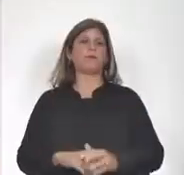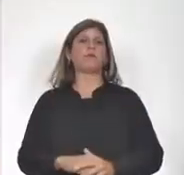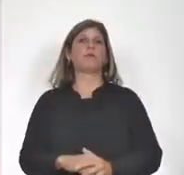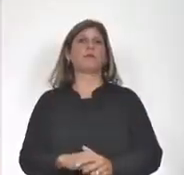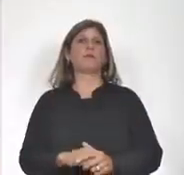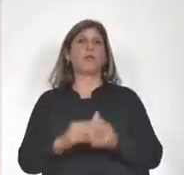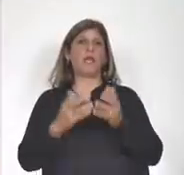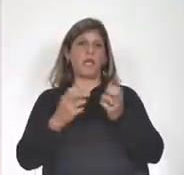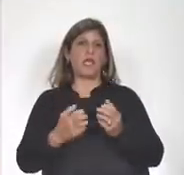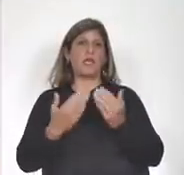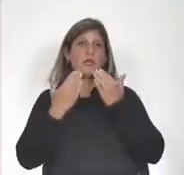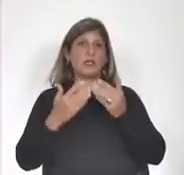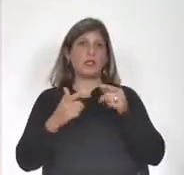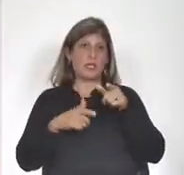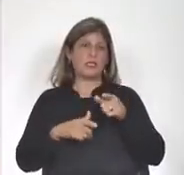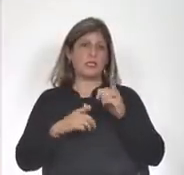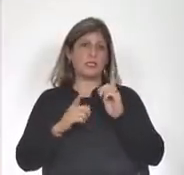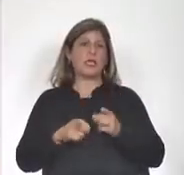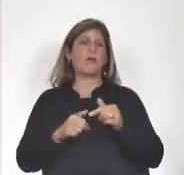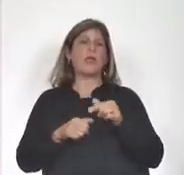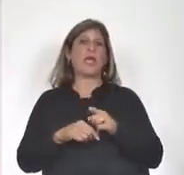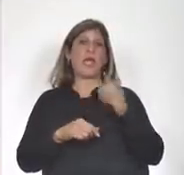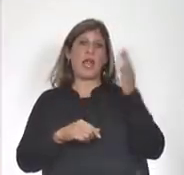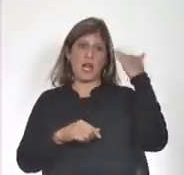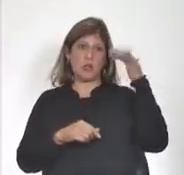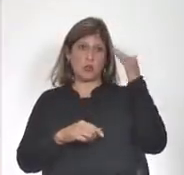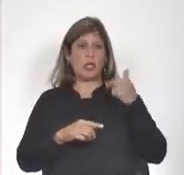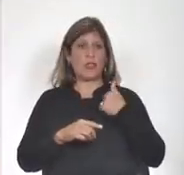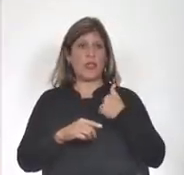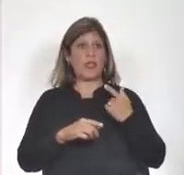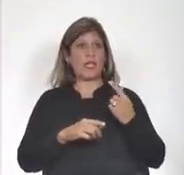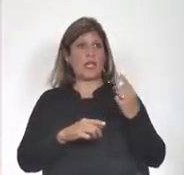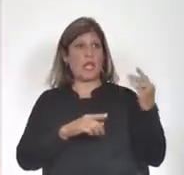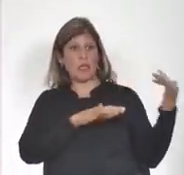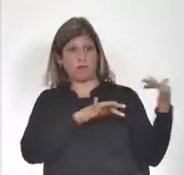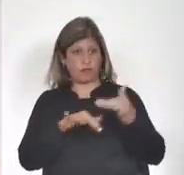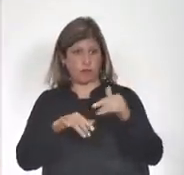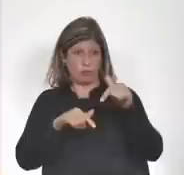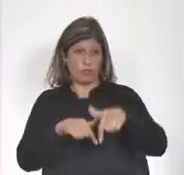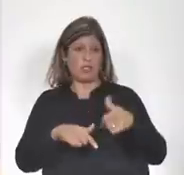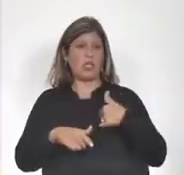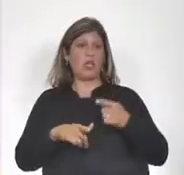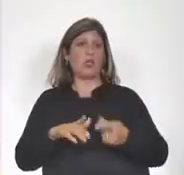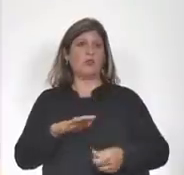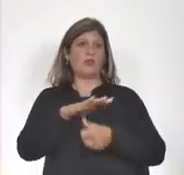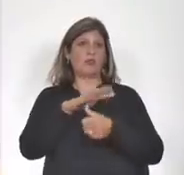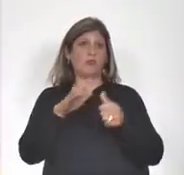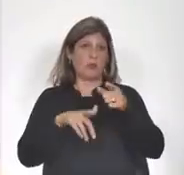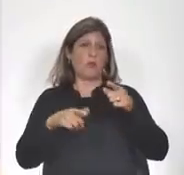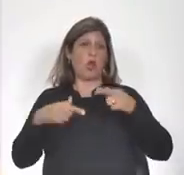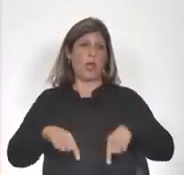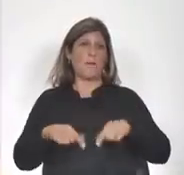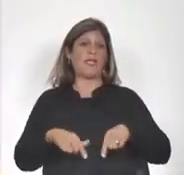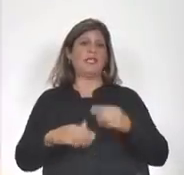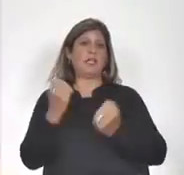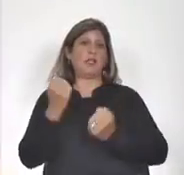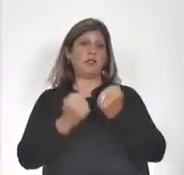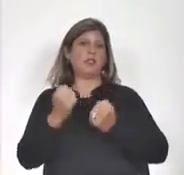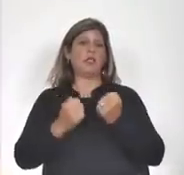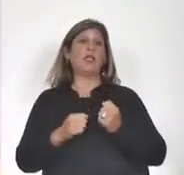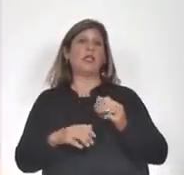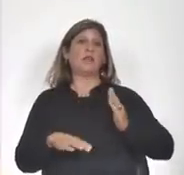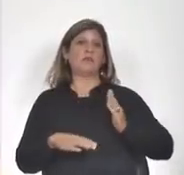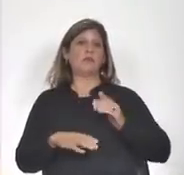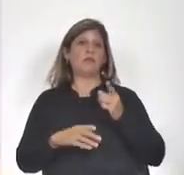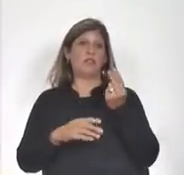Le quiero agradecer también a las autoridades que están concurriendo hoy, encabezadas por la señora Ministra de Economía y Finanzas, la economista Azucena